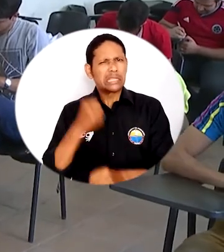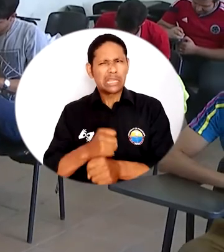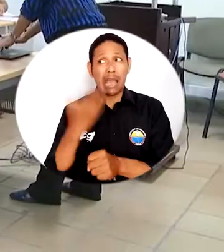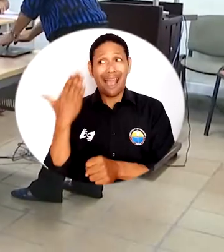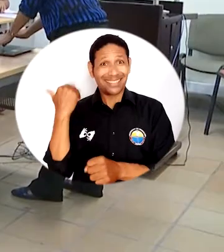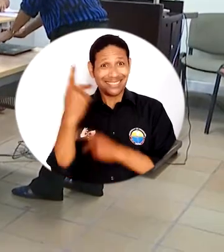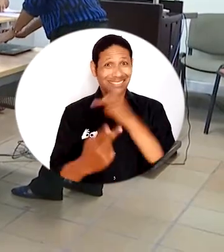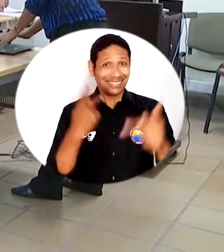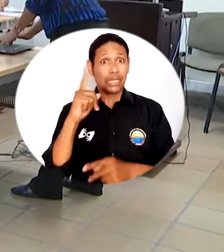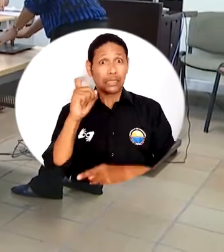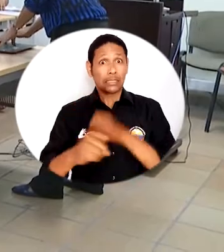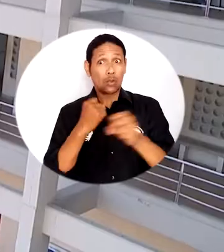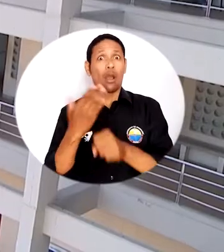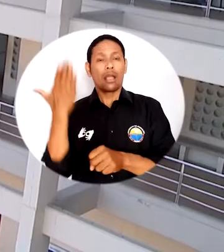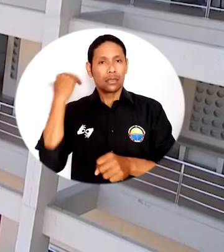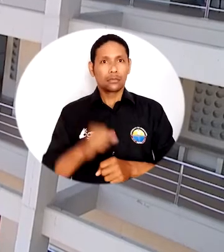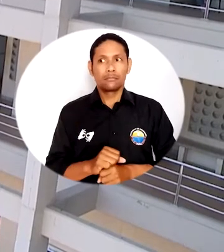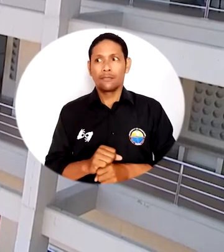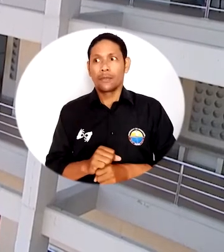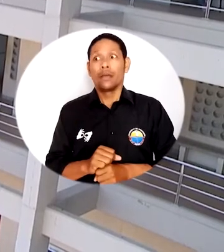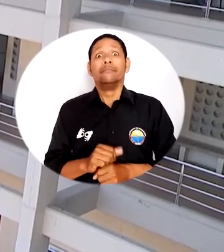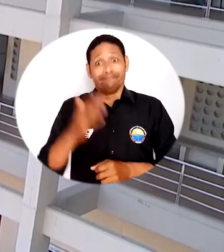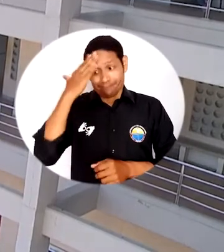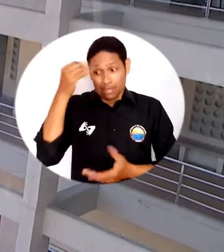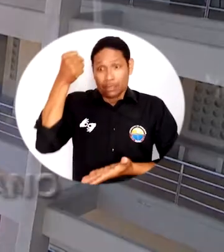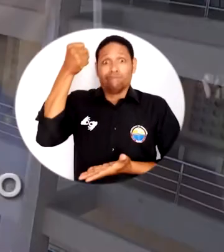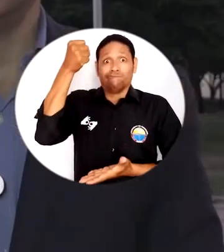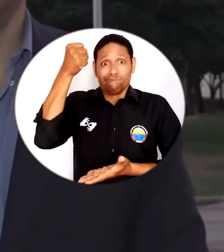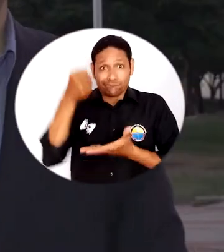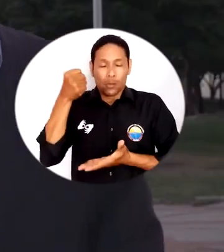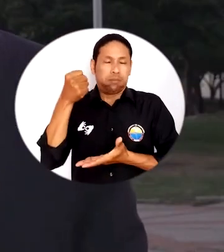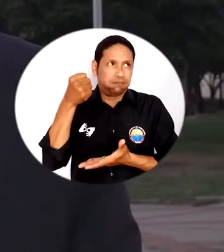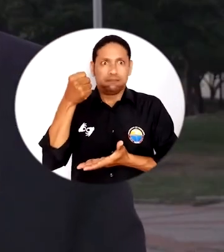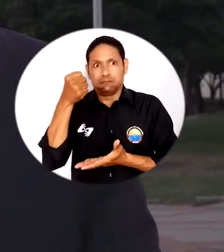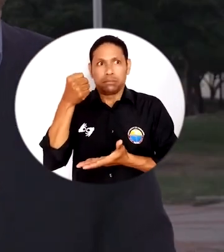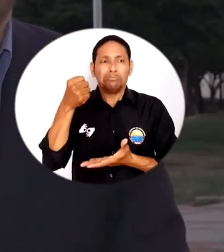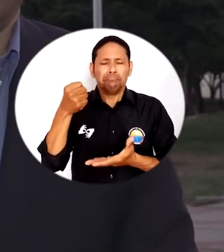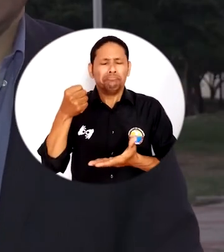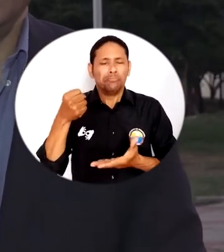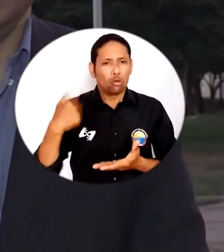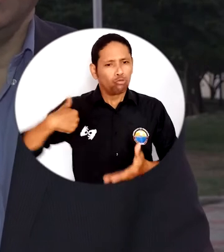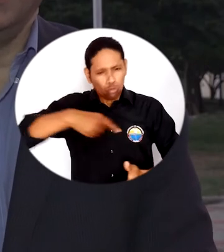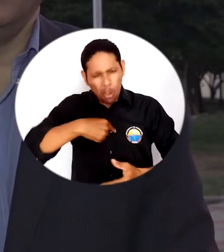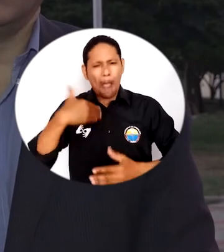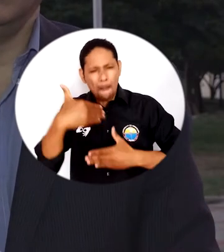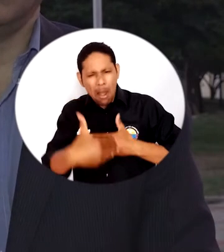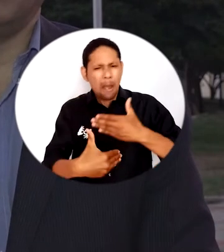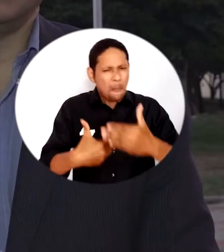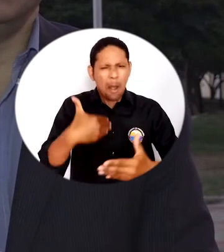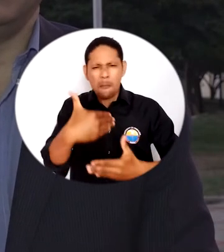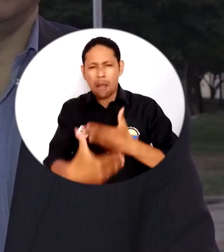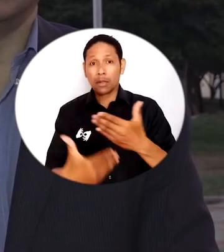transcurrido desde que se hizo la visita anterior. A pesar de los pocos recursos financieros que la universidad recibe, hemos